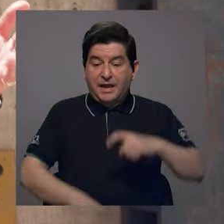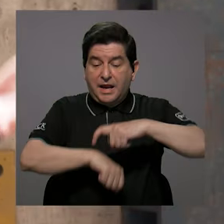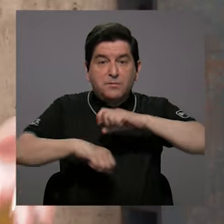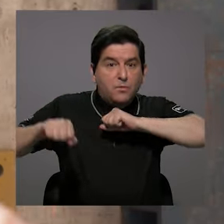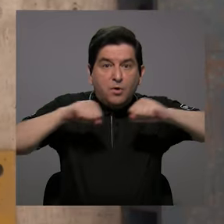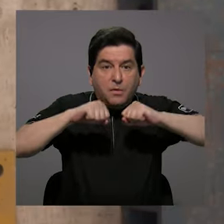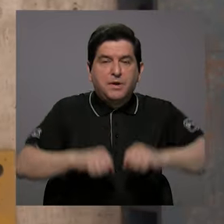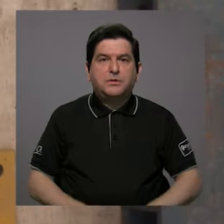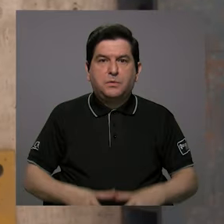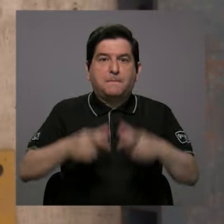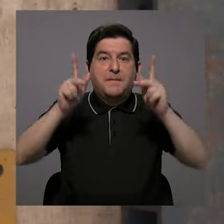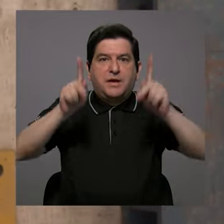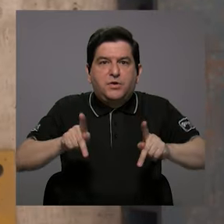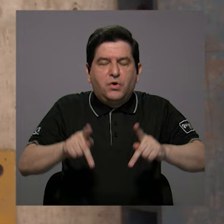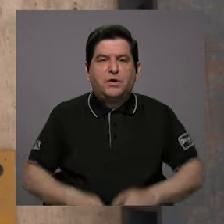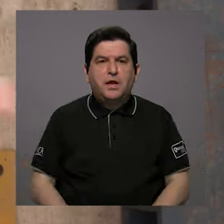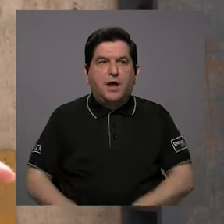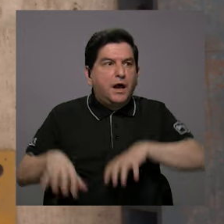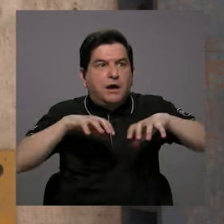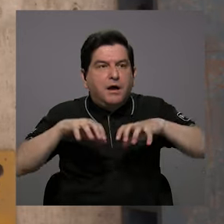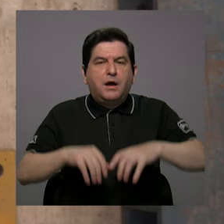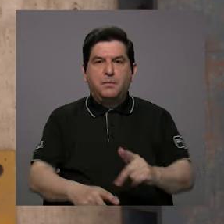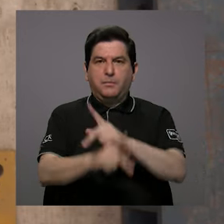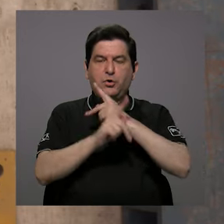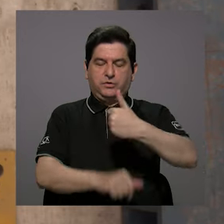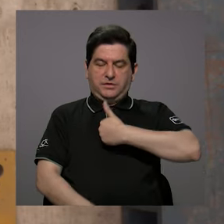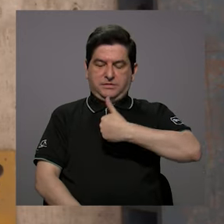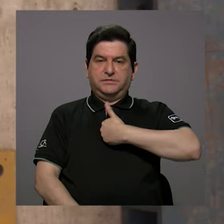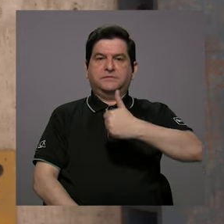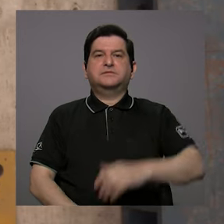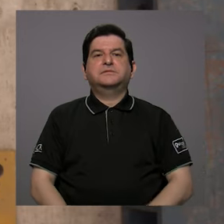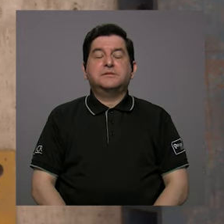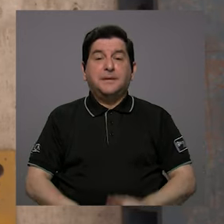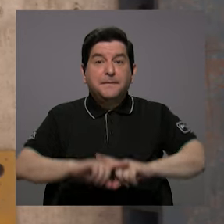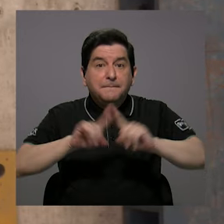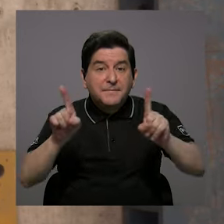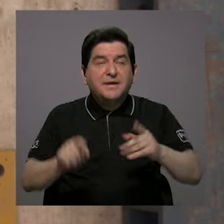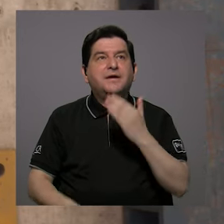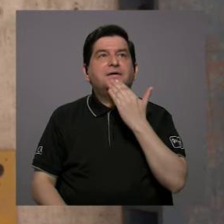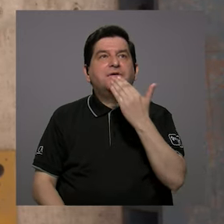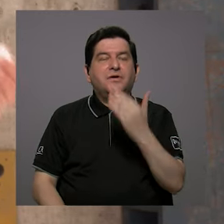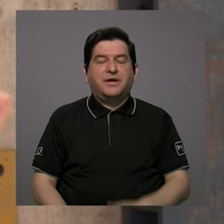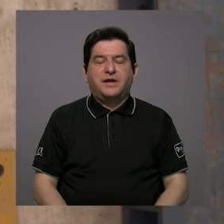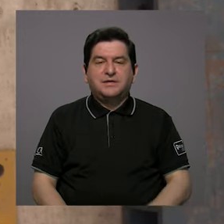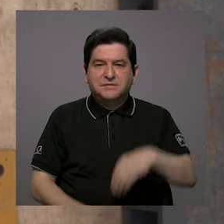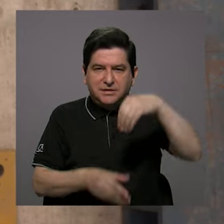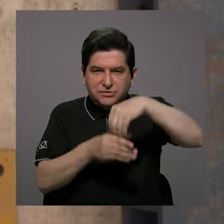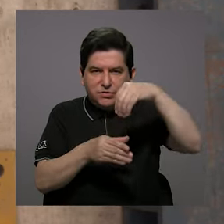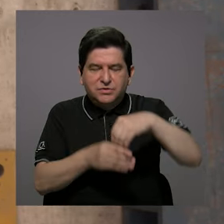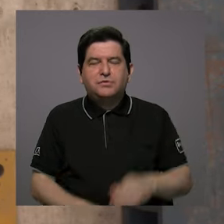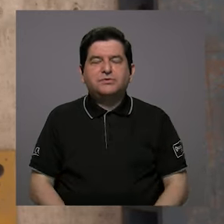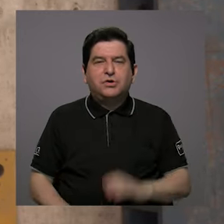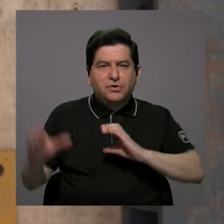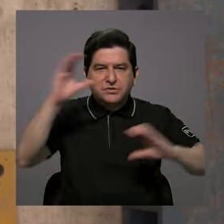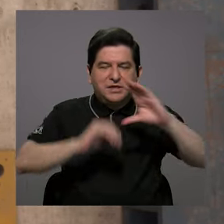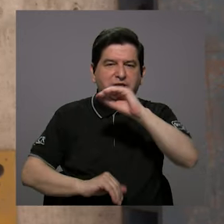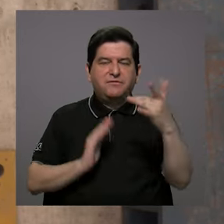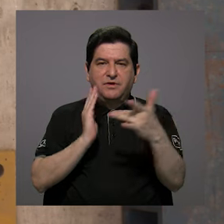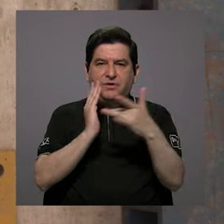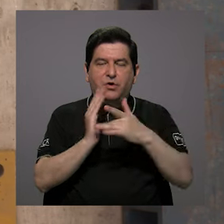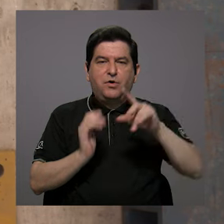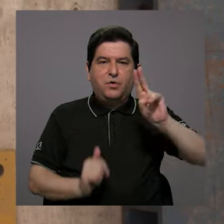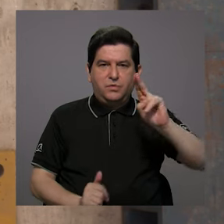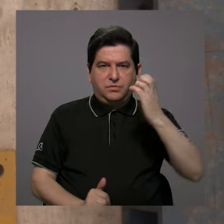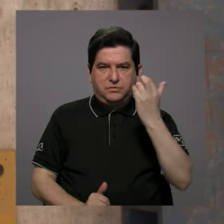Cada vez que tiembla, la mayoría de nosotros reacciona para proteger su integridad. Sin embargo, gracias al aporte científico y tecnológico de la